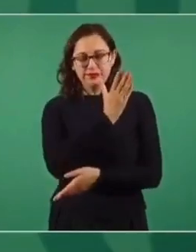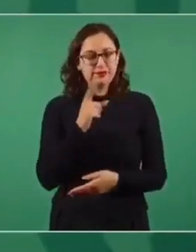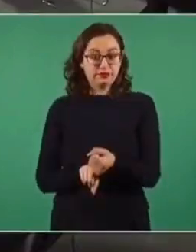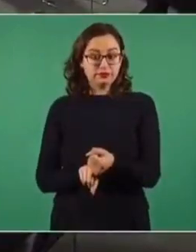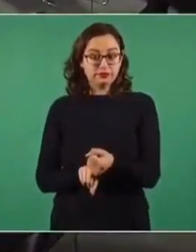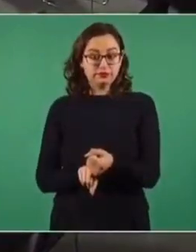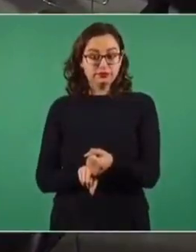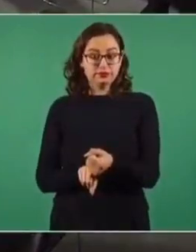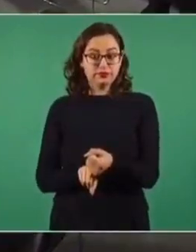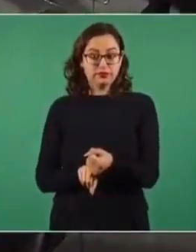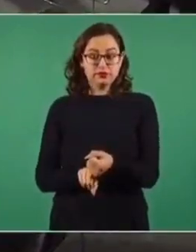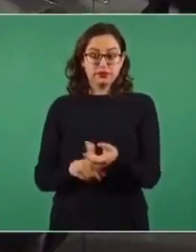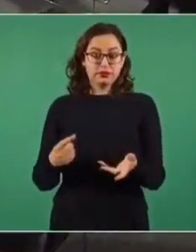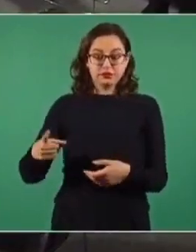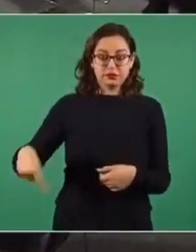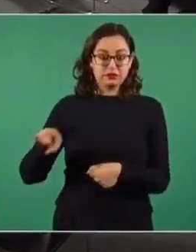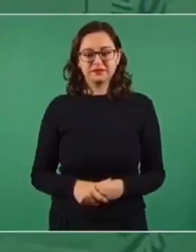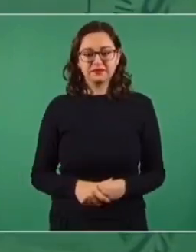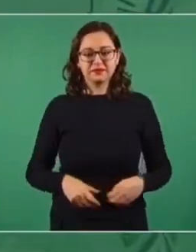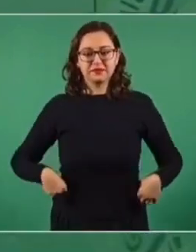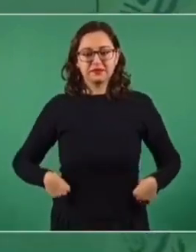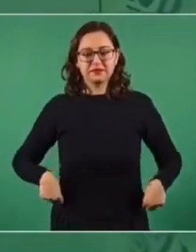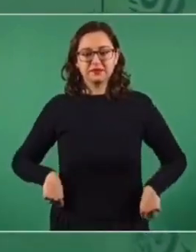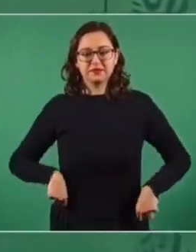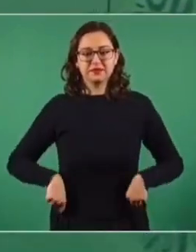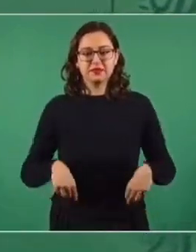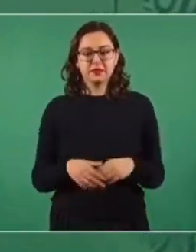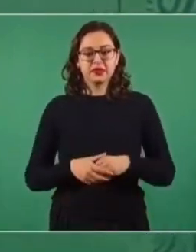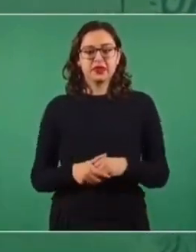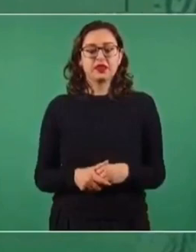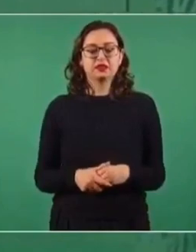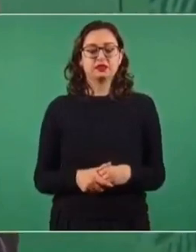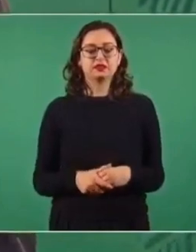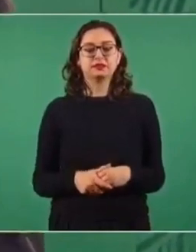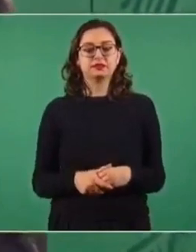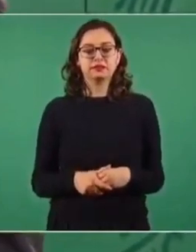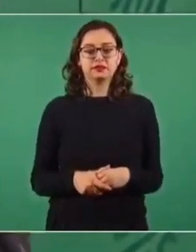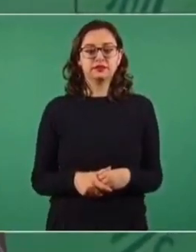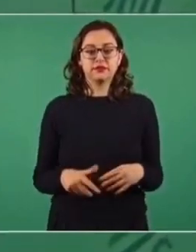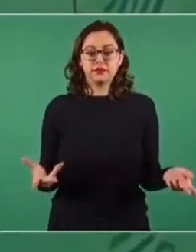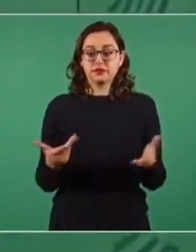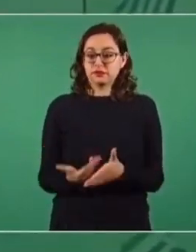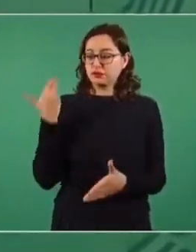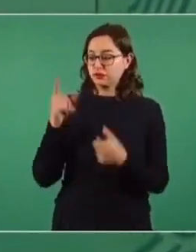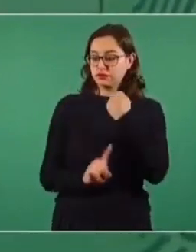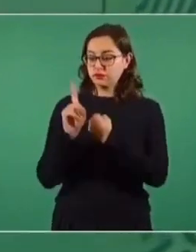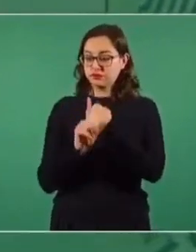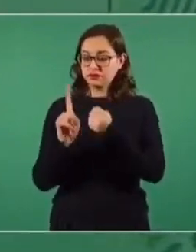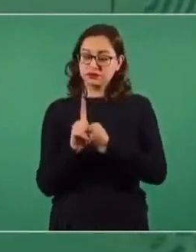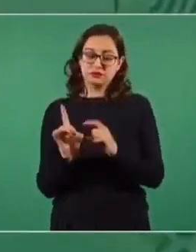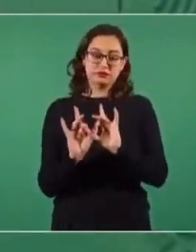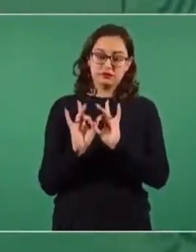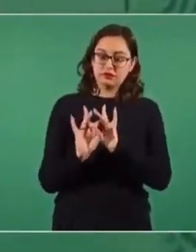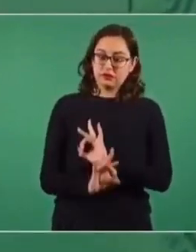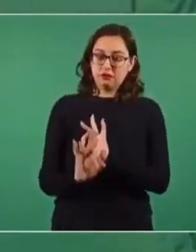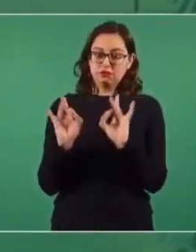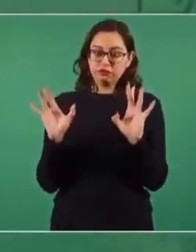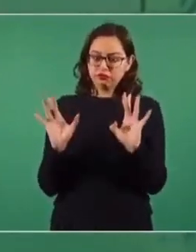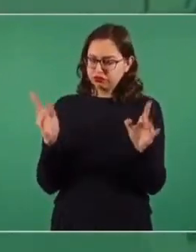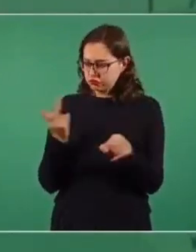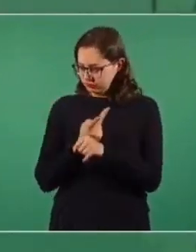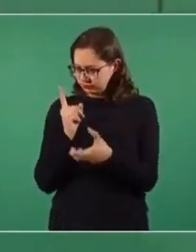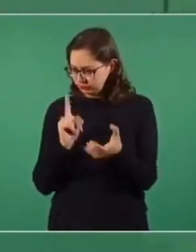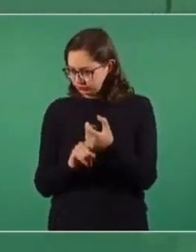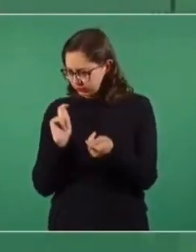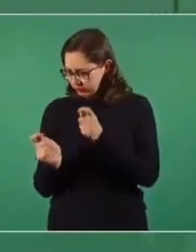es una pantalla. Cuando se generó la polémica, quedó claro. A me explicaron que